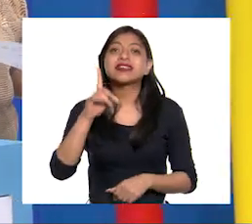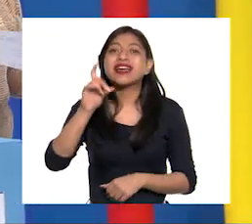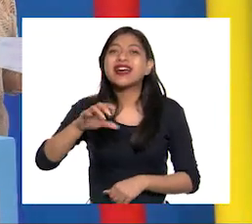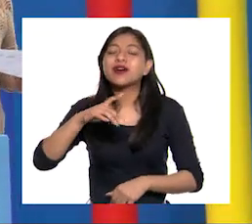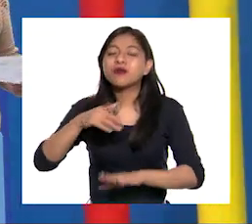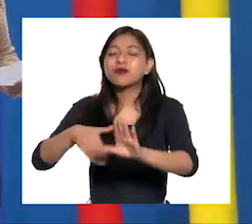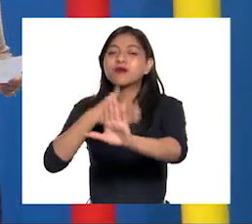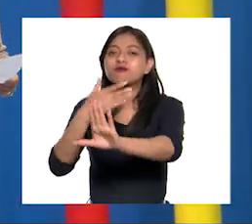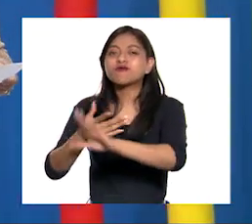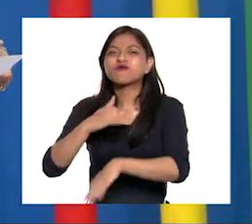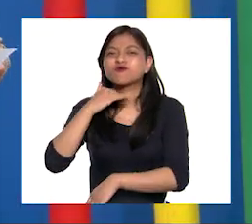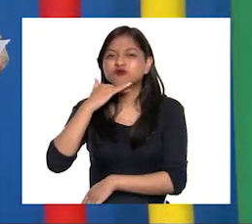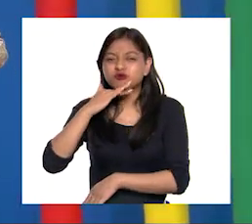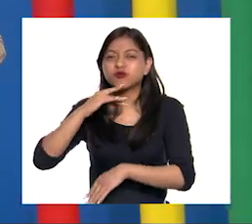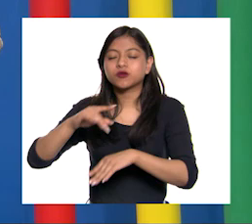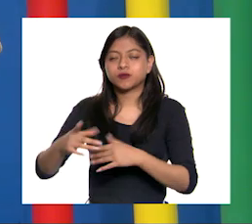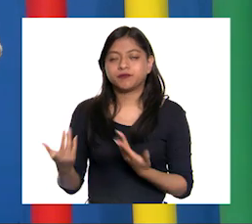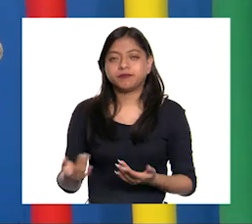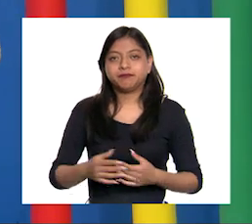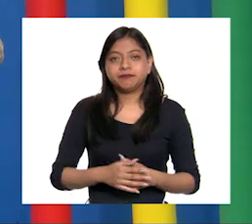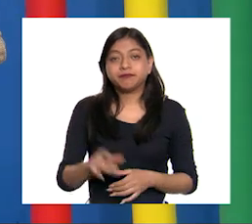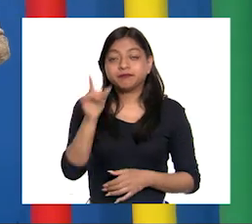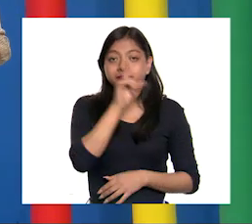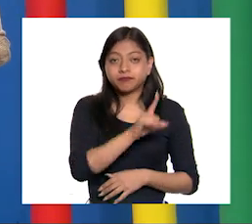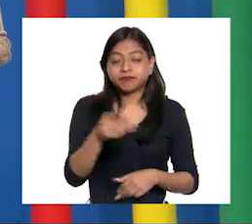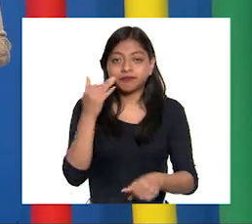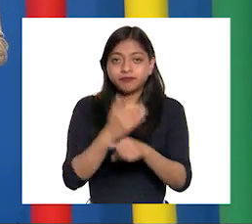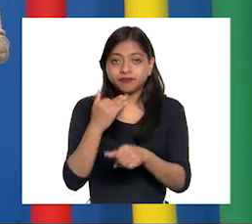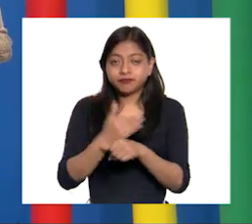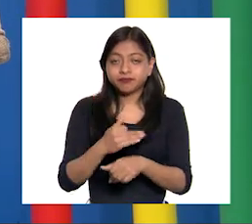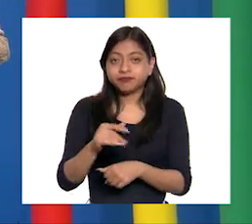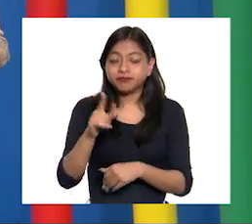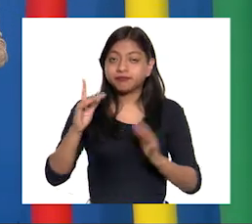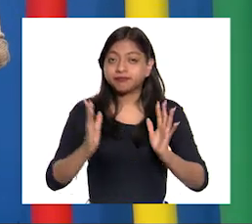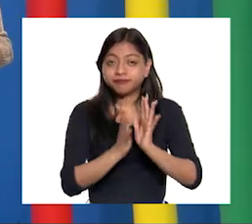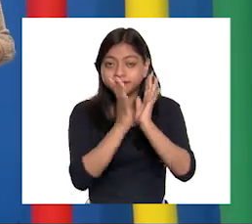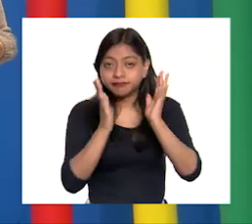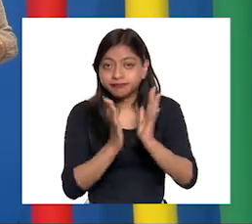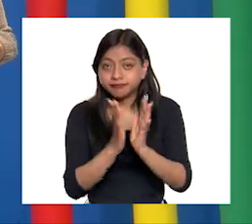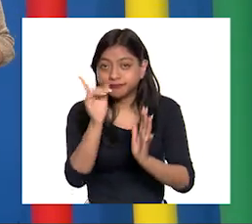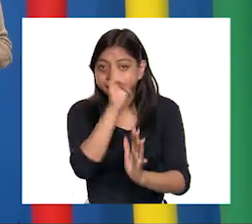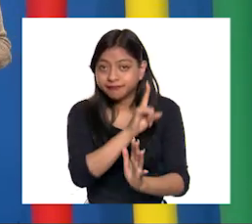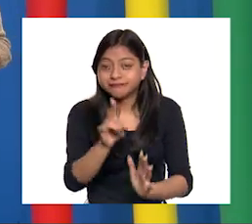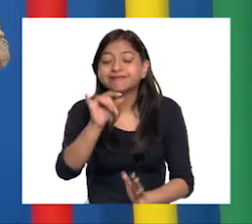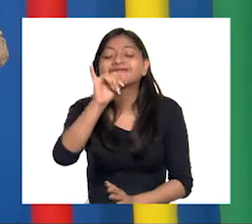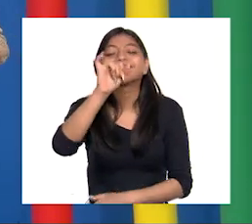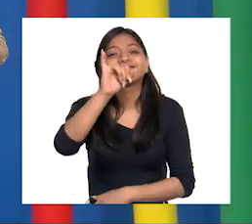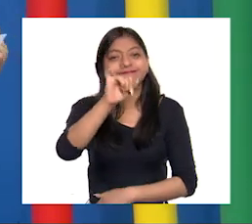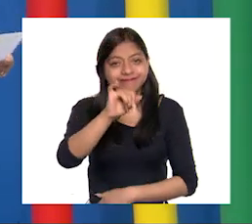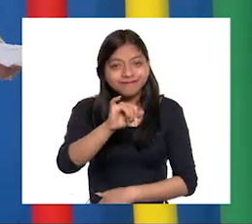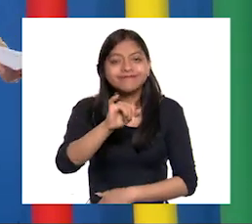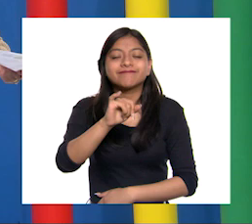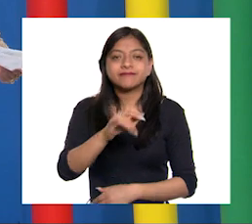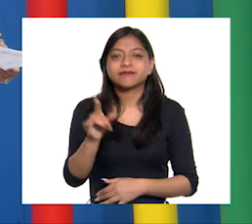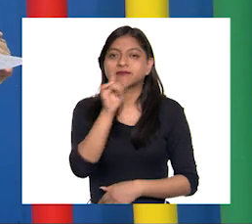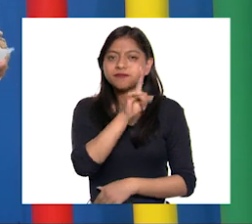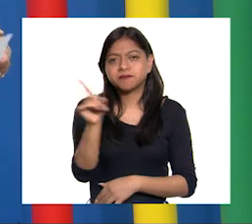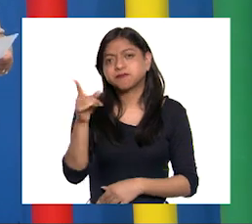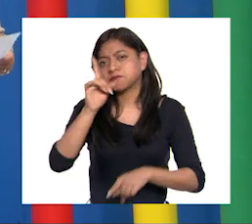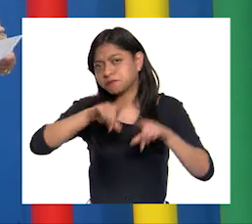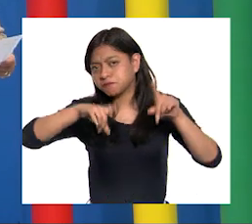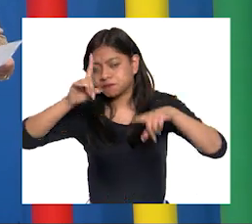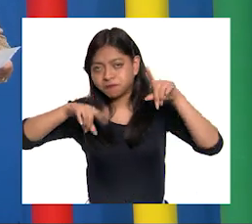más evidentes que otras Y nuestra participación es directa o indirecta Según la actividad